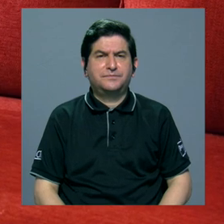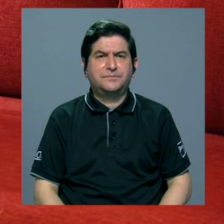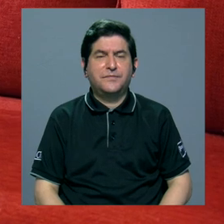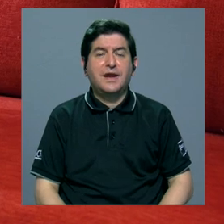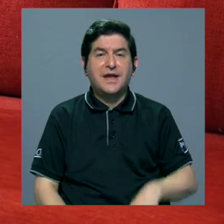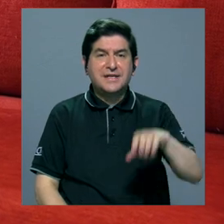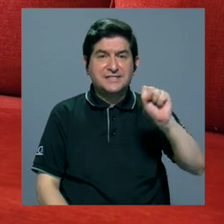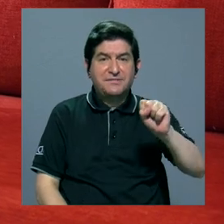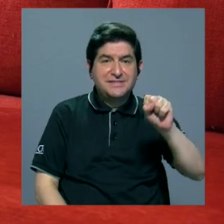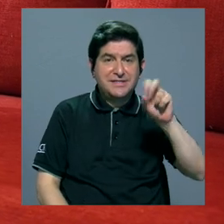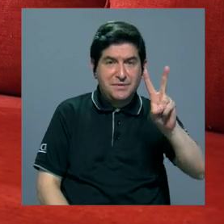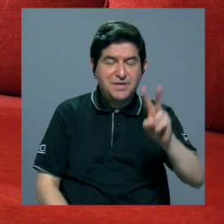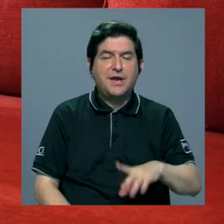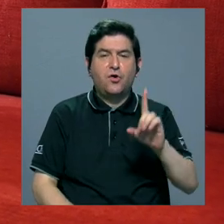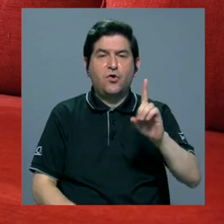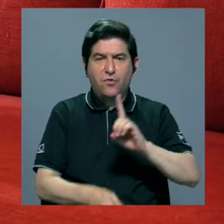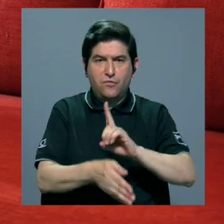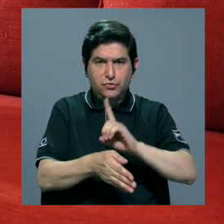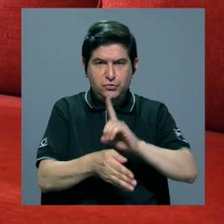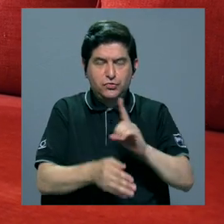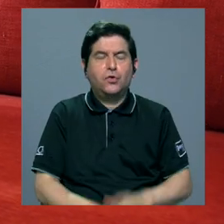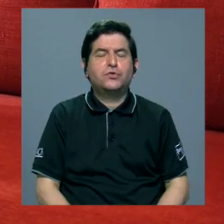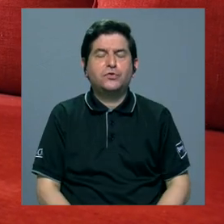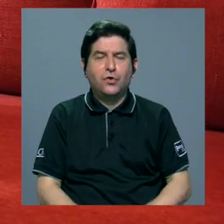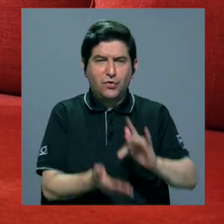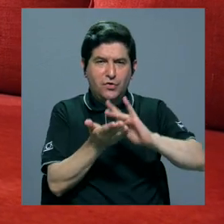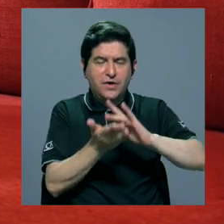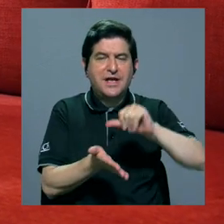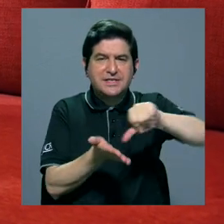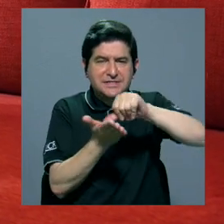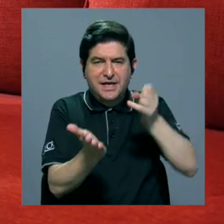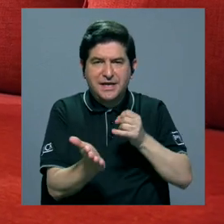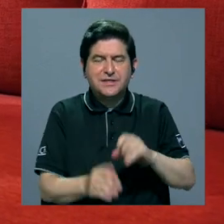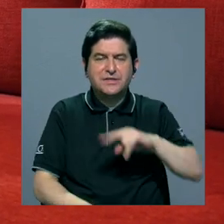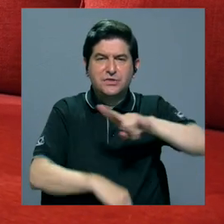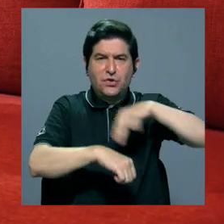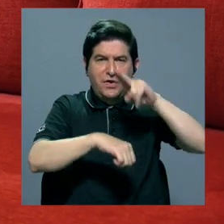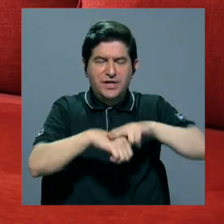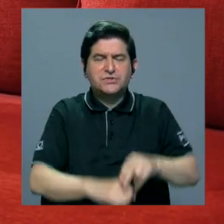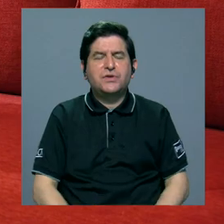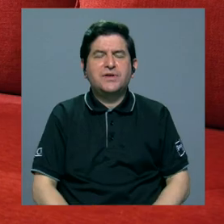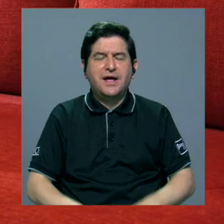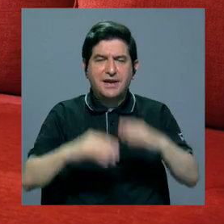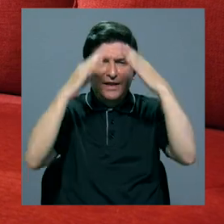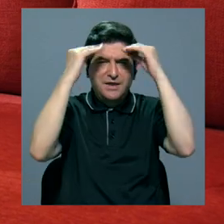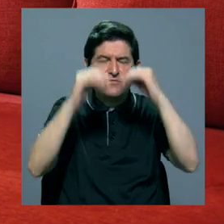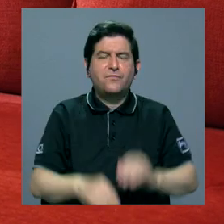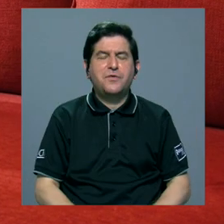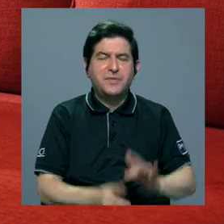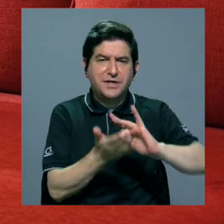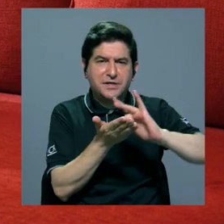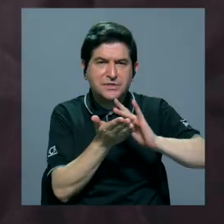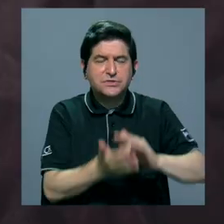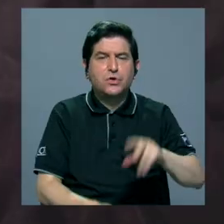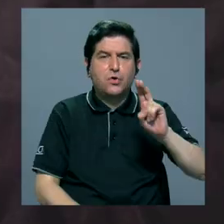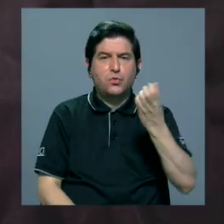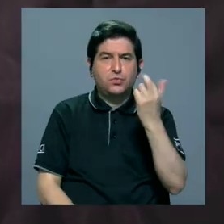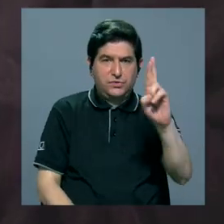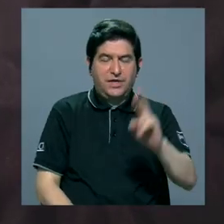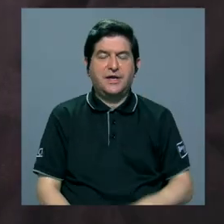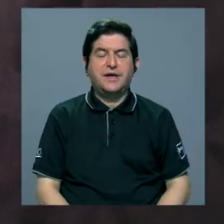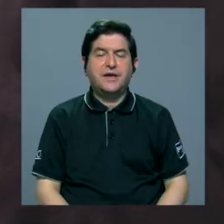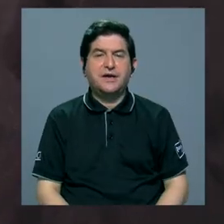con Sebastián Villalobos, doctor en farmacia del Centro Nacional de Información de Medicamentos de la UCR, CIMED, la